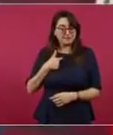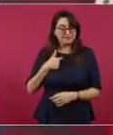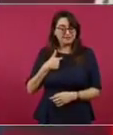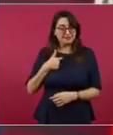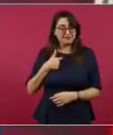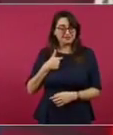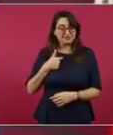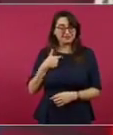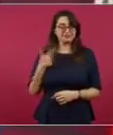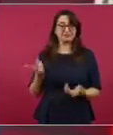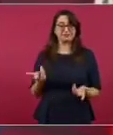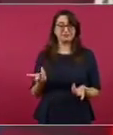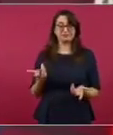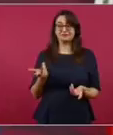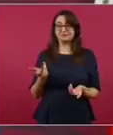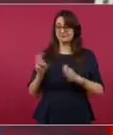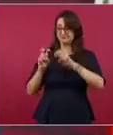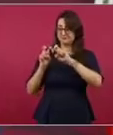contra mía.